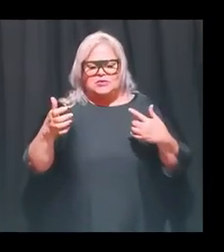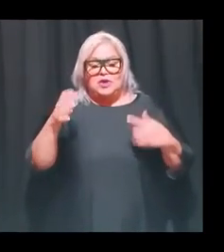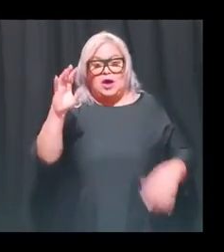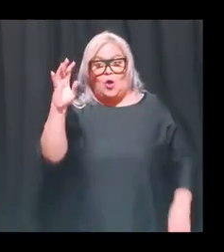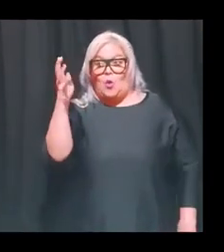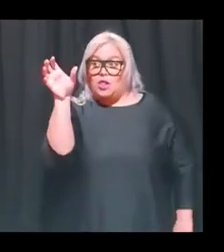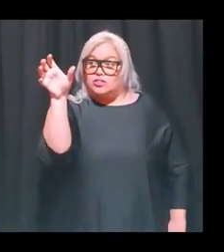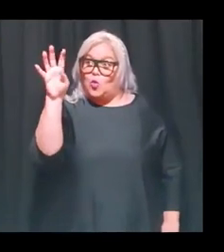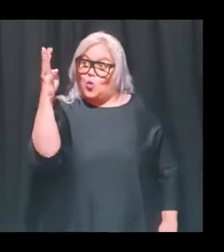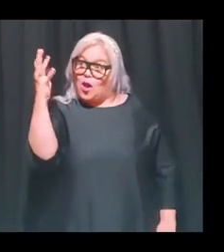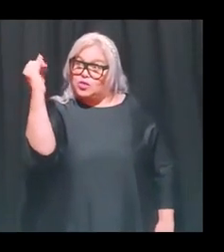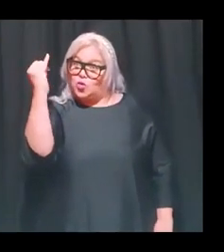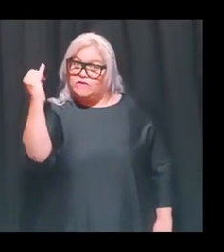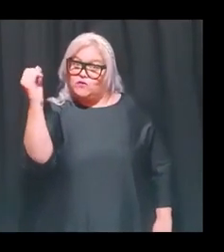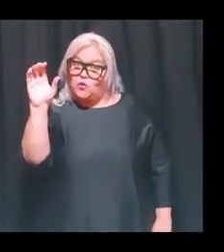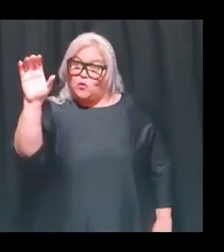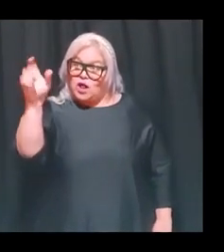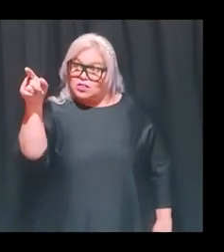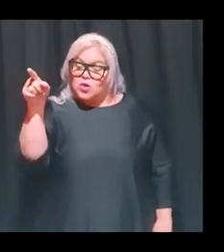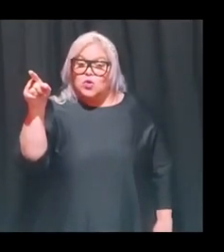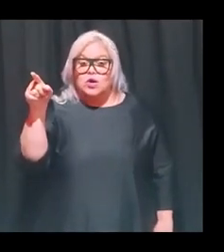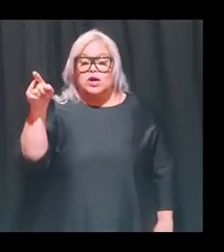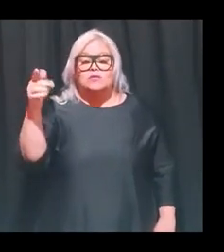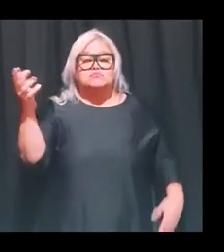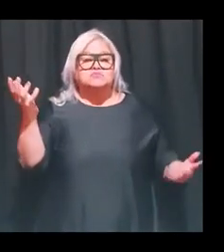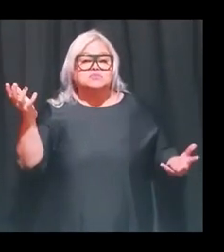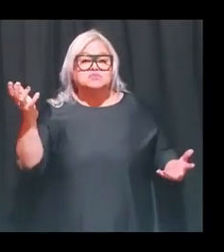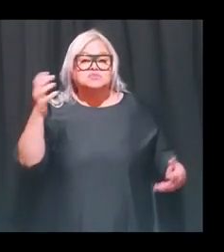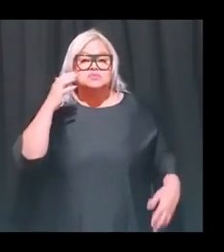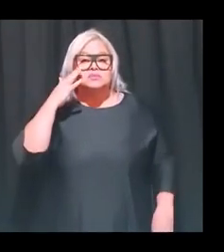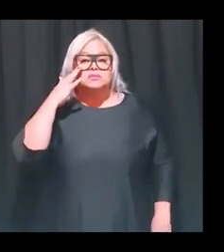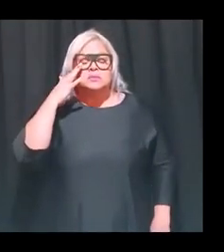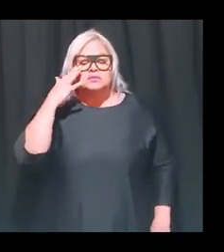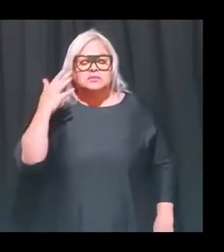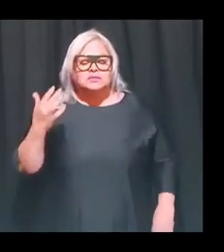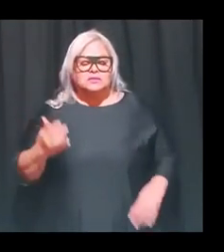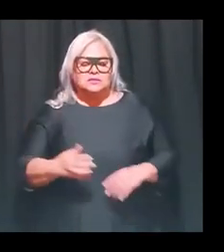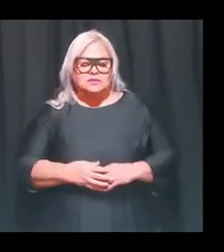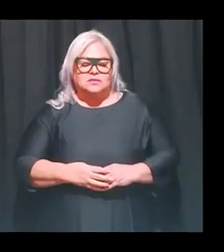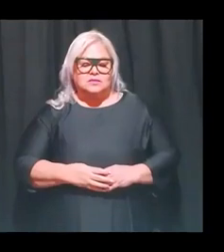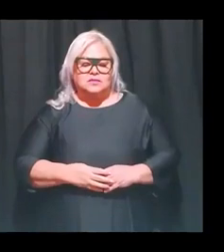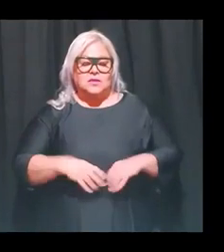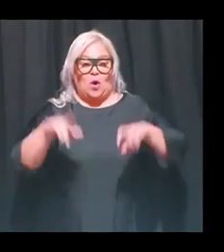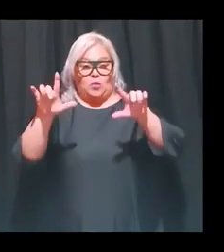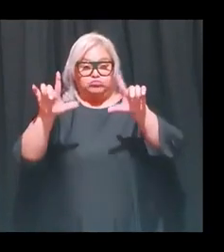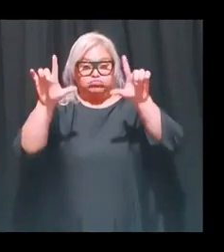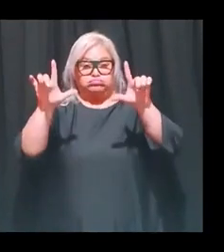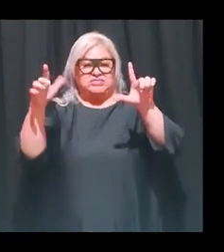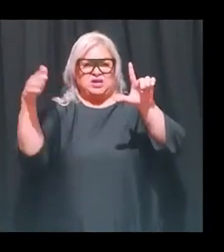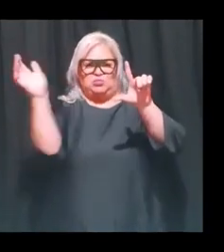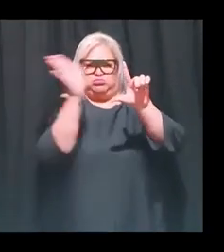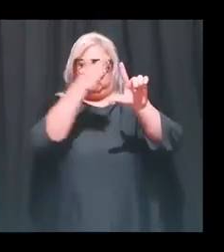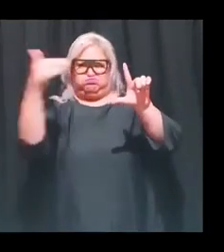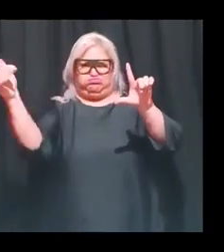dibujo, pues entonces ese que es el cuadrante que está todo oscuro,